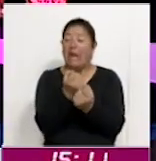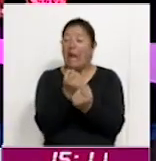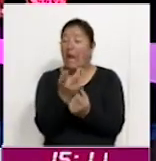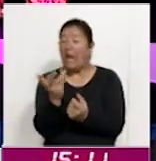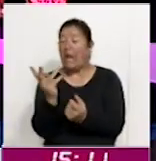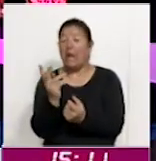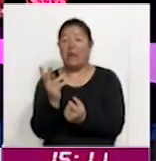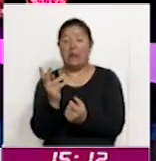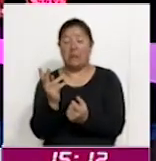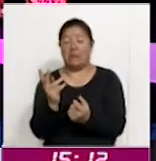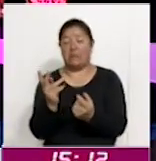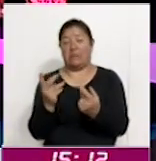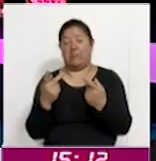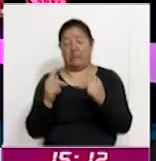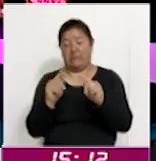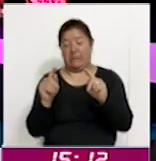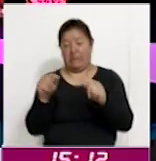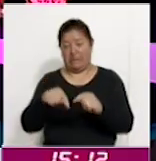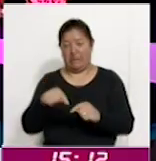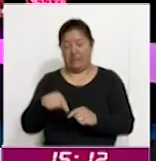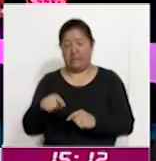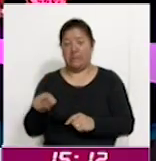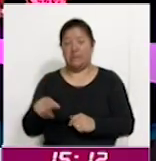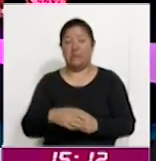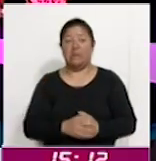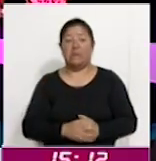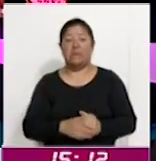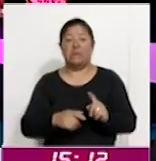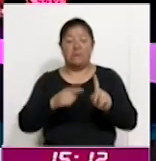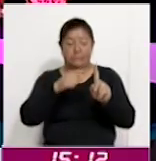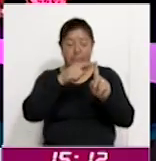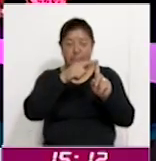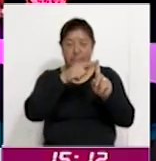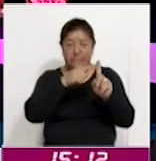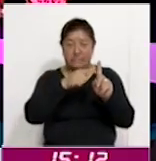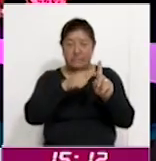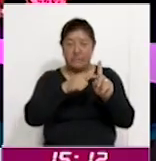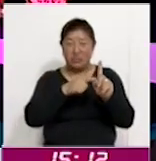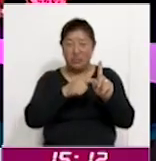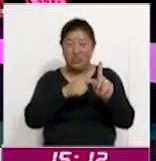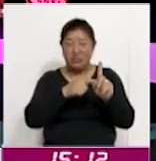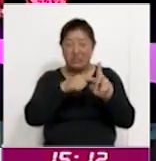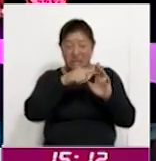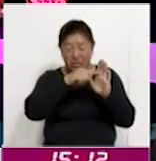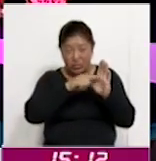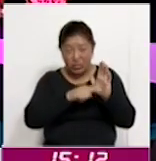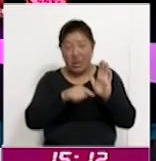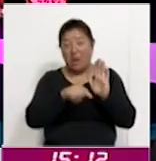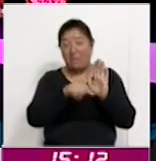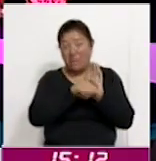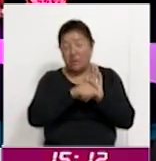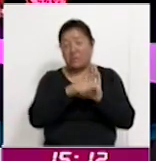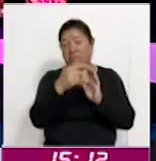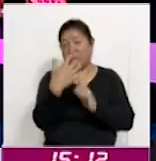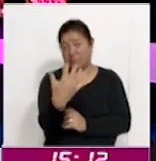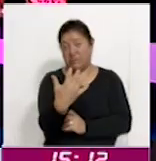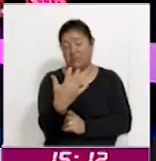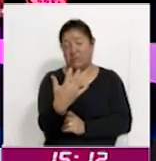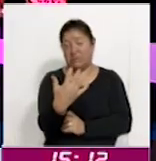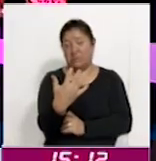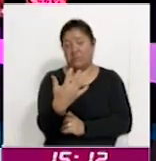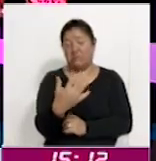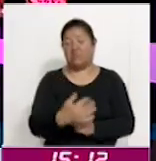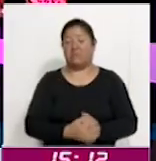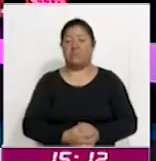decía, en algunas regiones de Tlaxcala, el mercurio descendió hasta los menos 5 grados centígrados. Adelante Erick, muy buenas